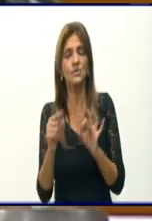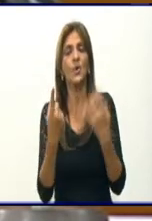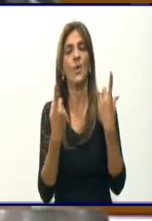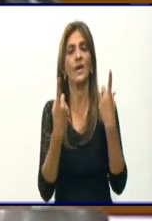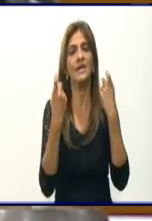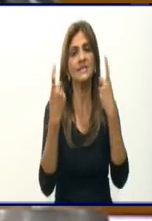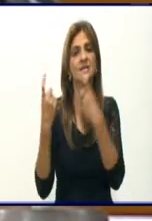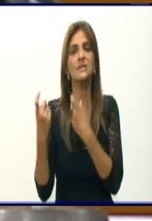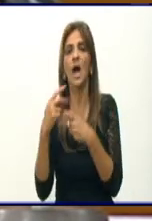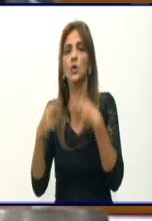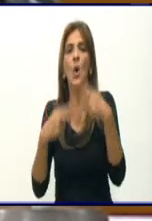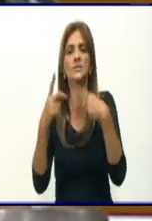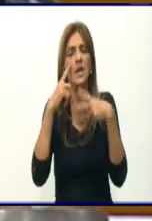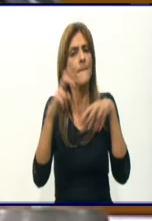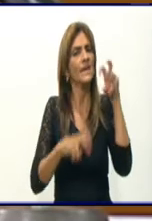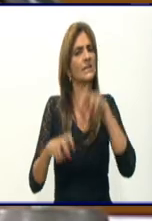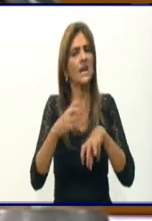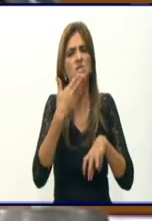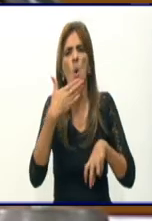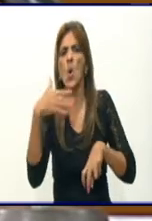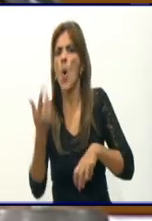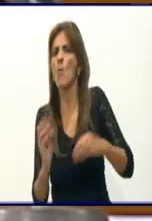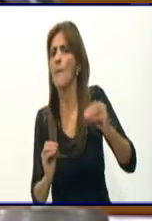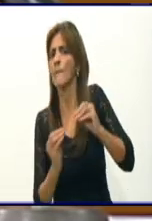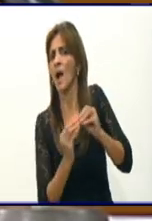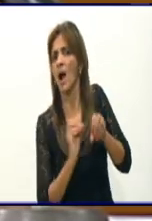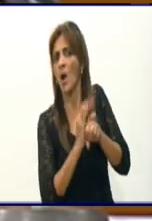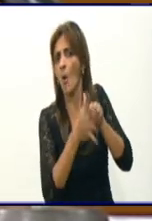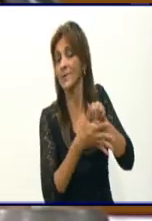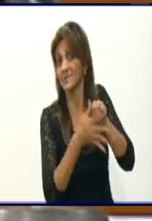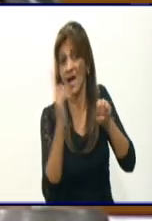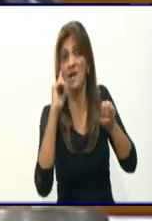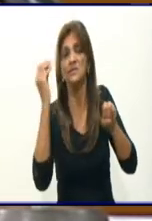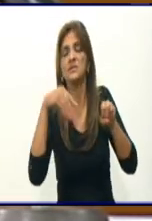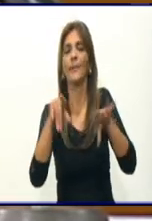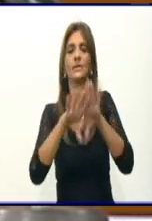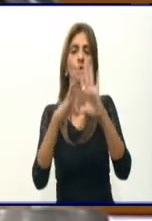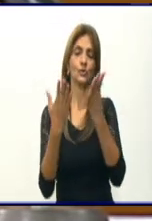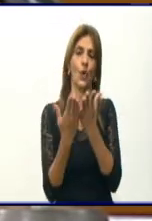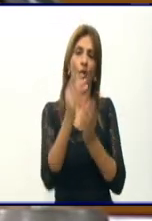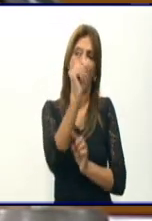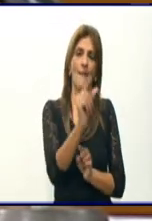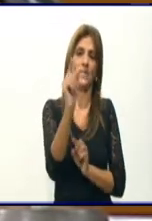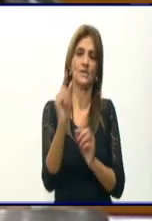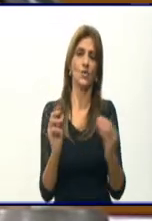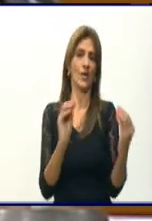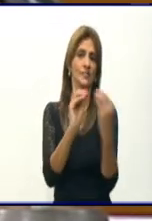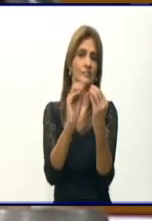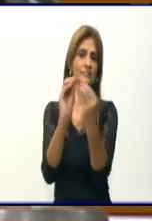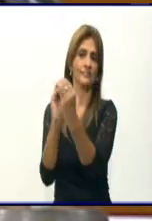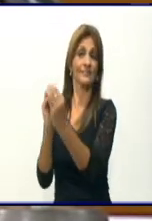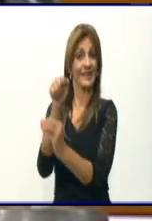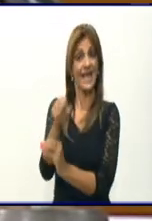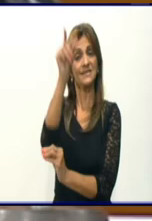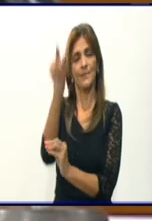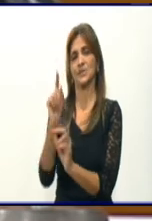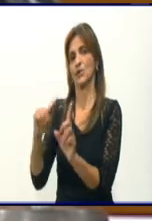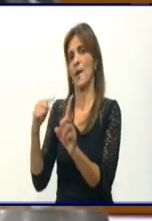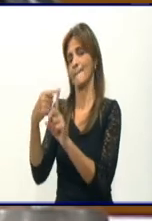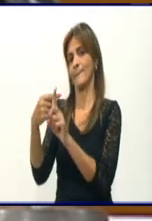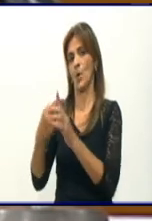adecuada investigación epidemiológica detectando todos los contactos, que no se nos queda ningún contacto,